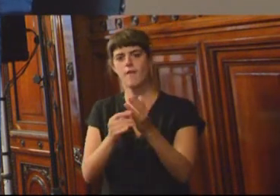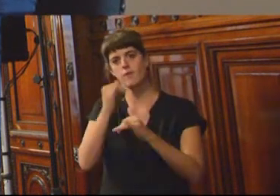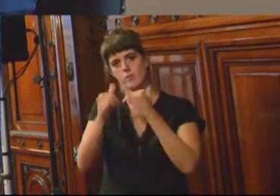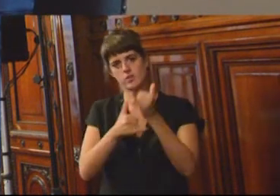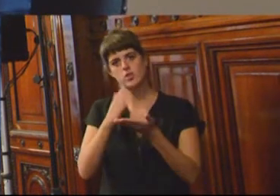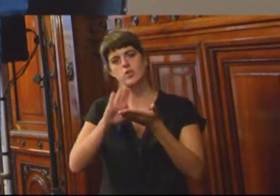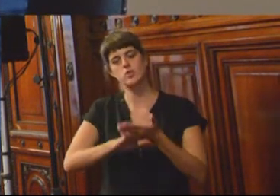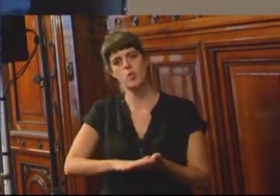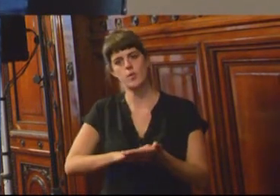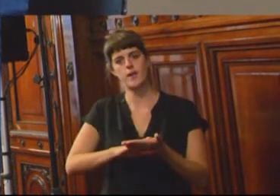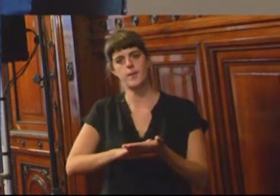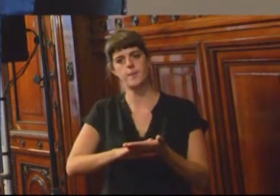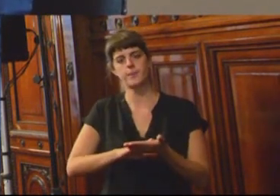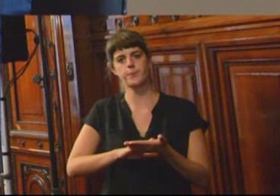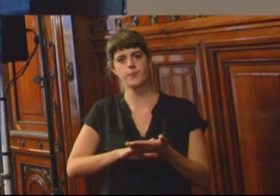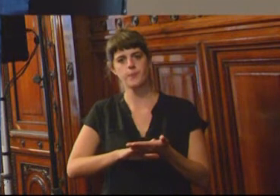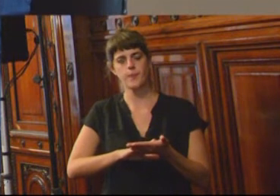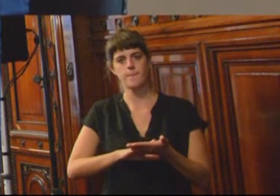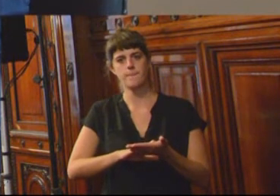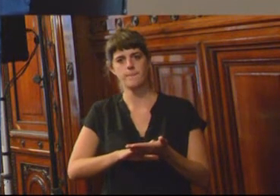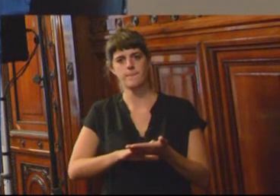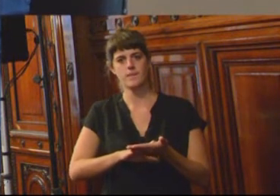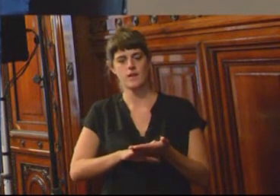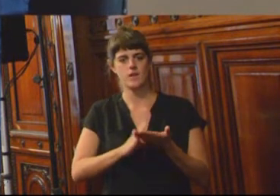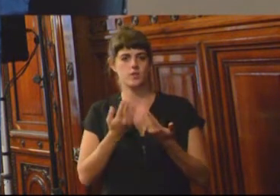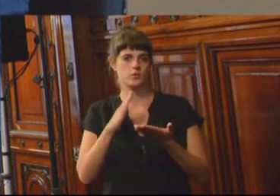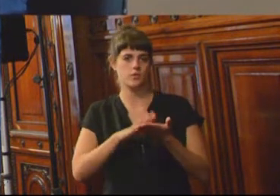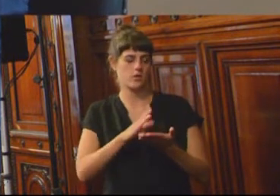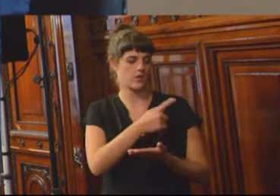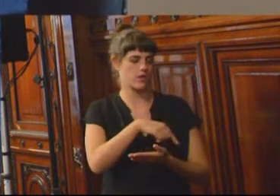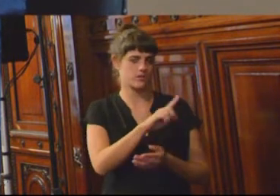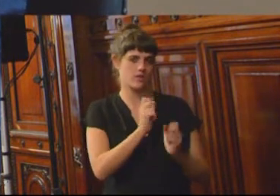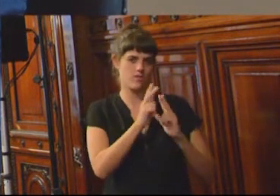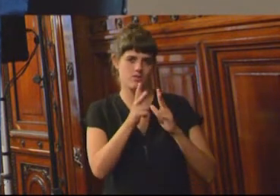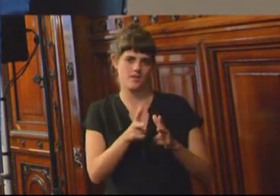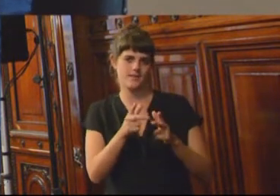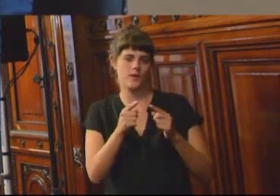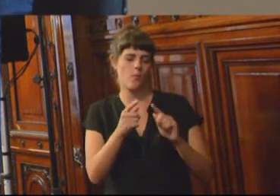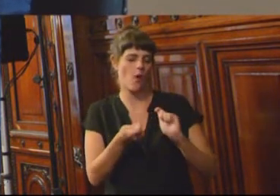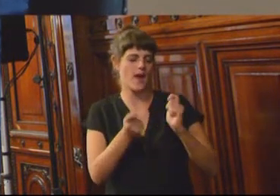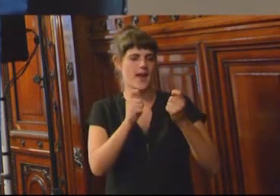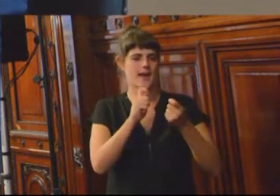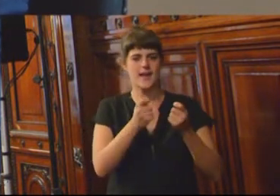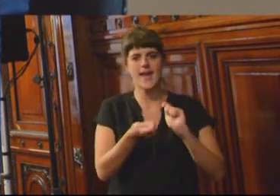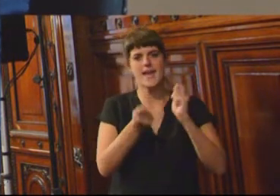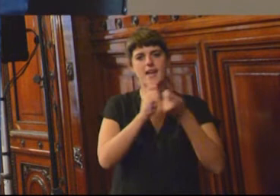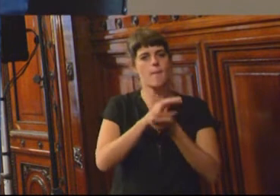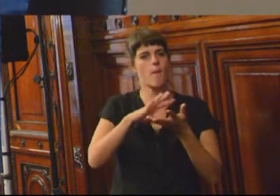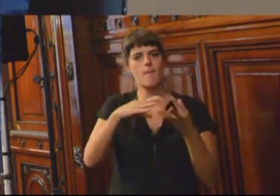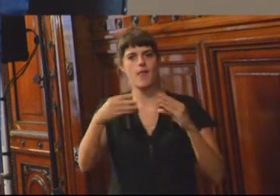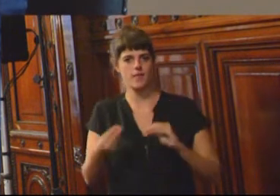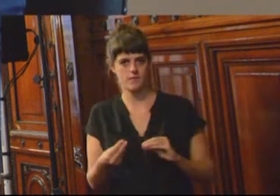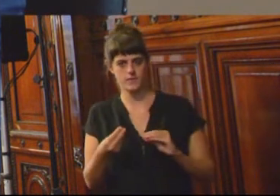sobre lo que califican como un cambio de paradigmas en lo que es